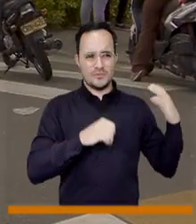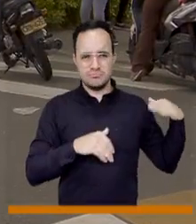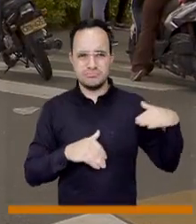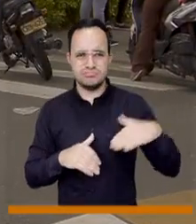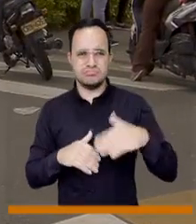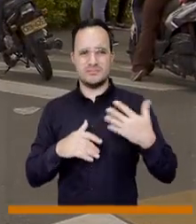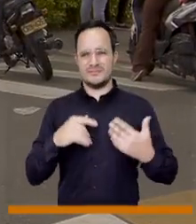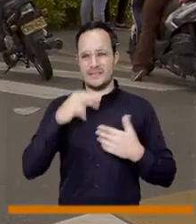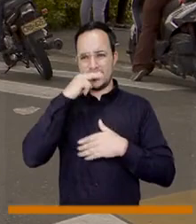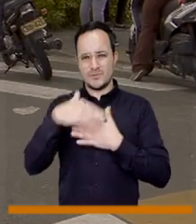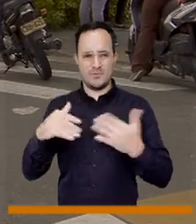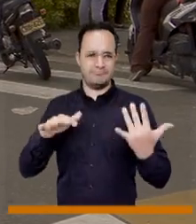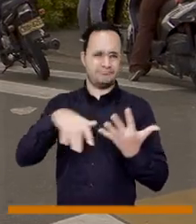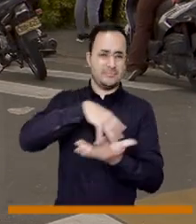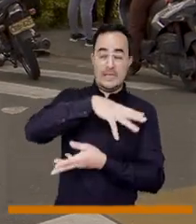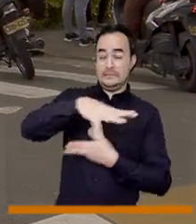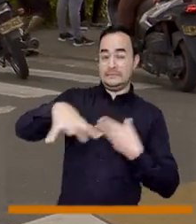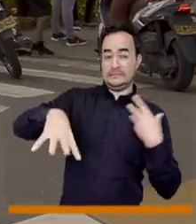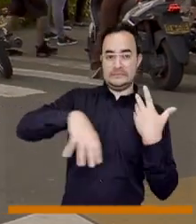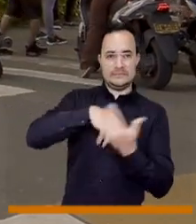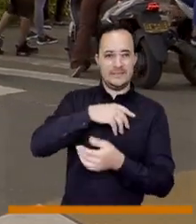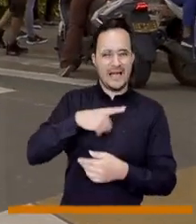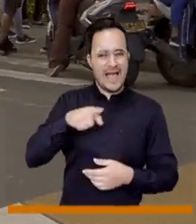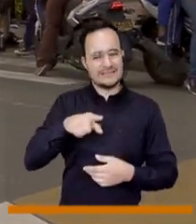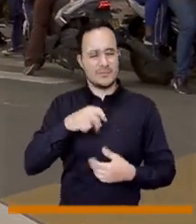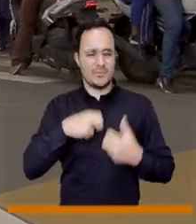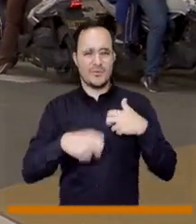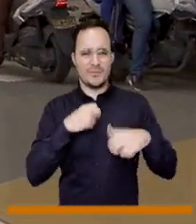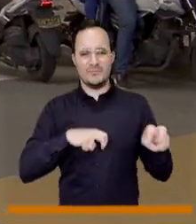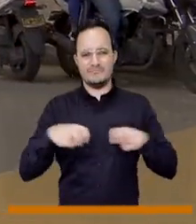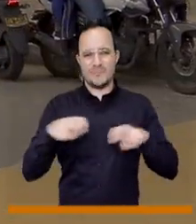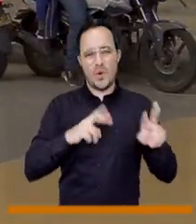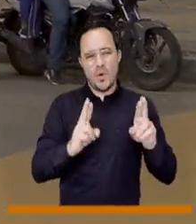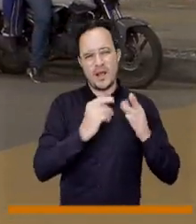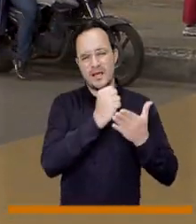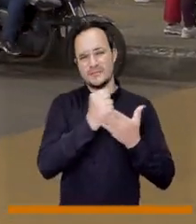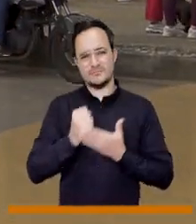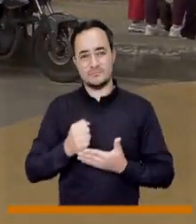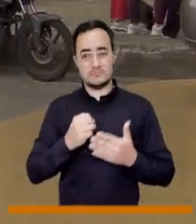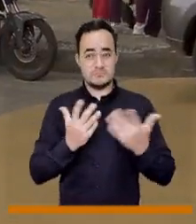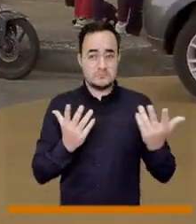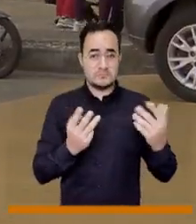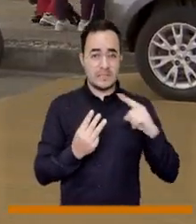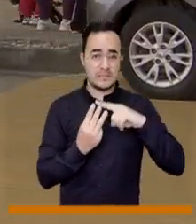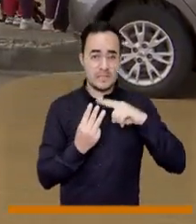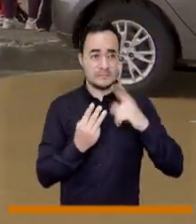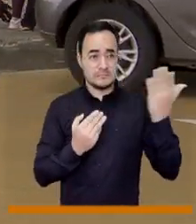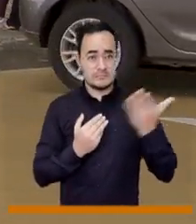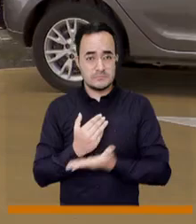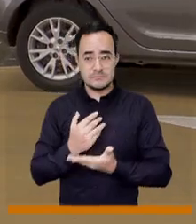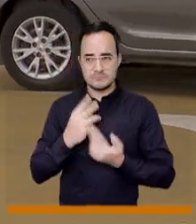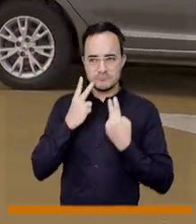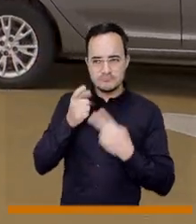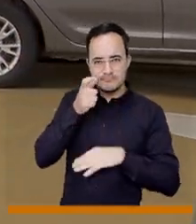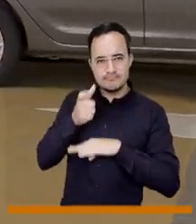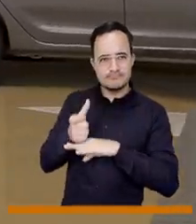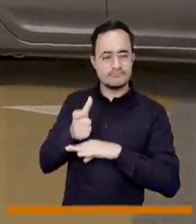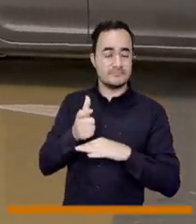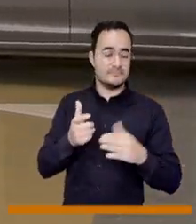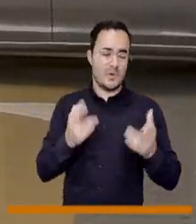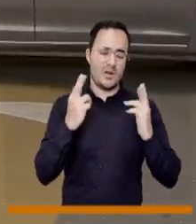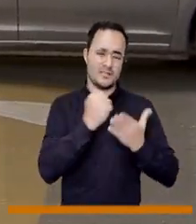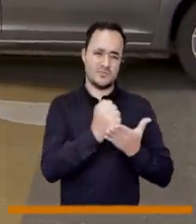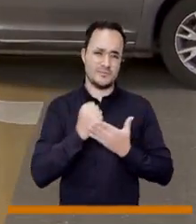Entonces, es muy complejo. Por eso hablamos de la movilidad. Queremos como que nos ayuden en eso, el tránsito, a estar ahí